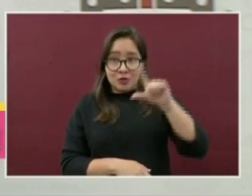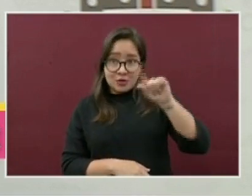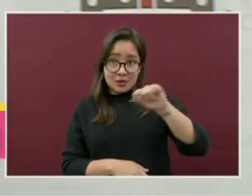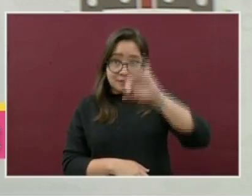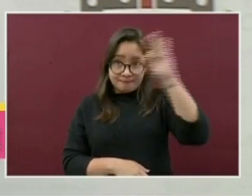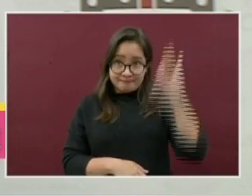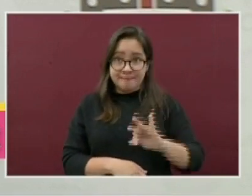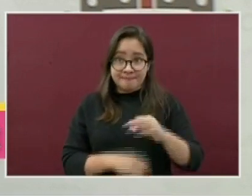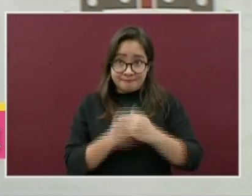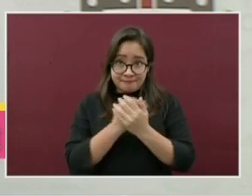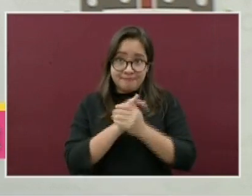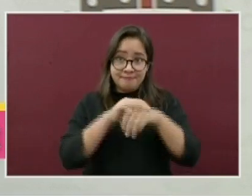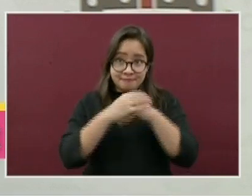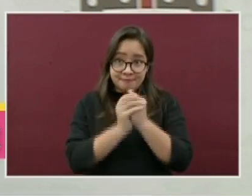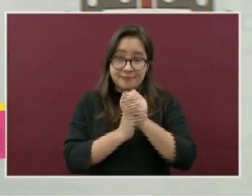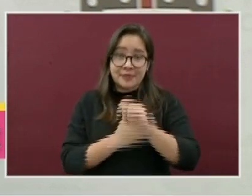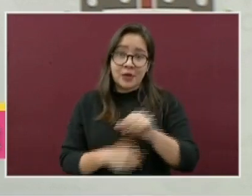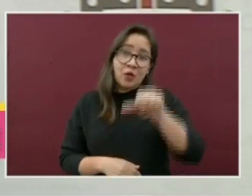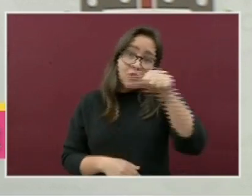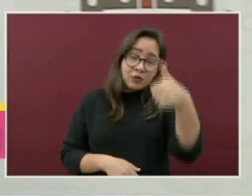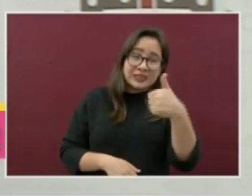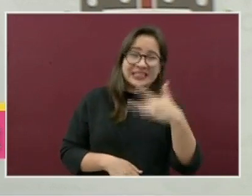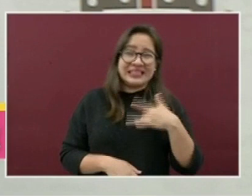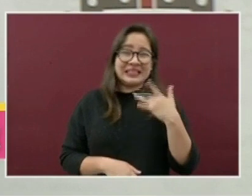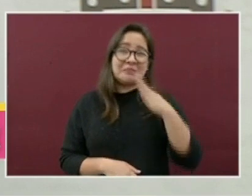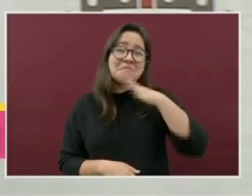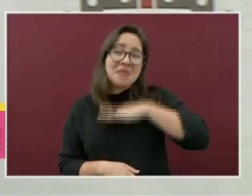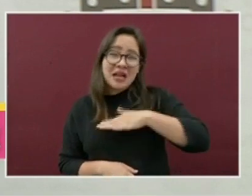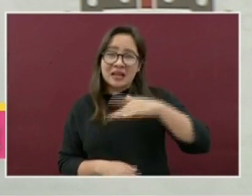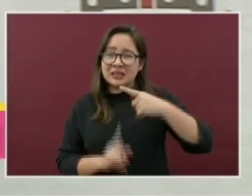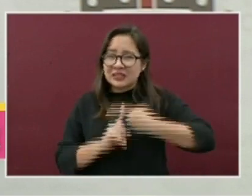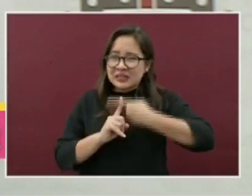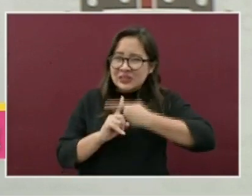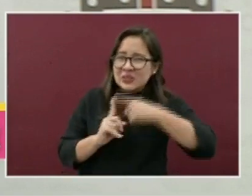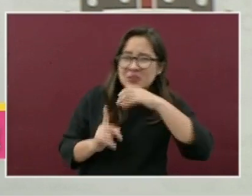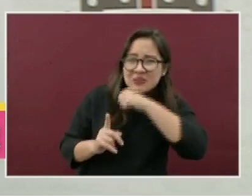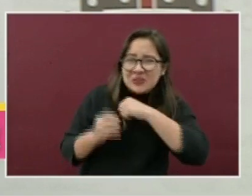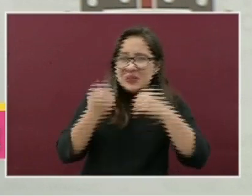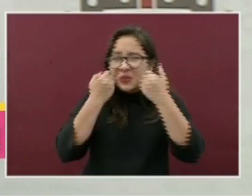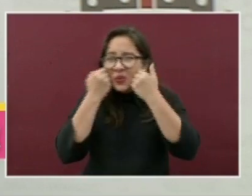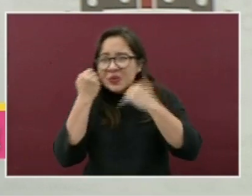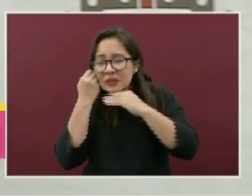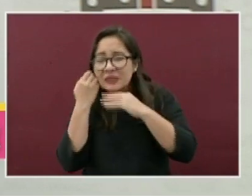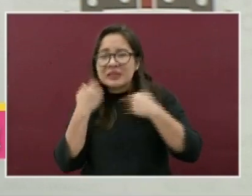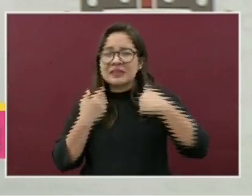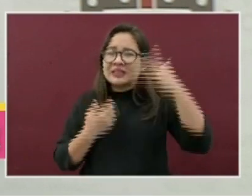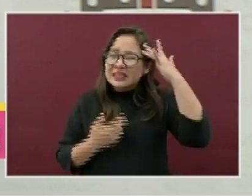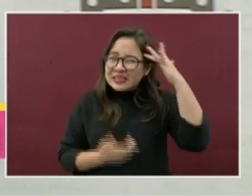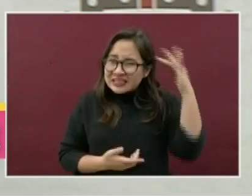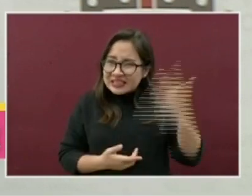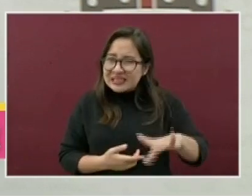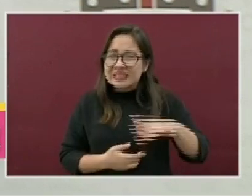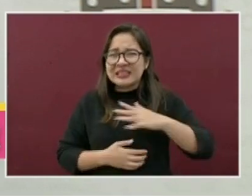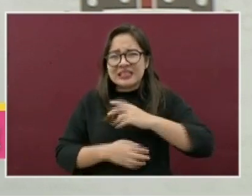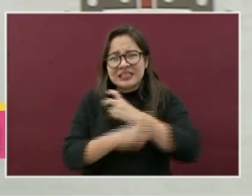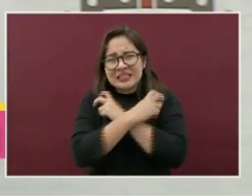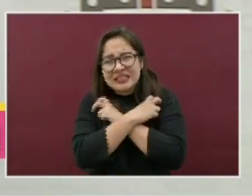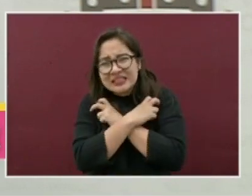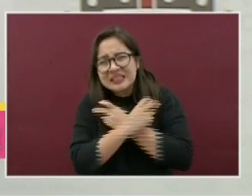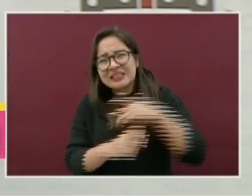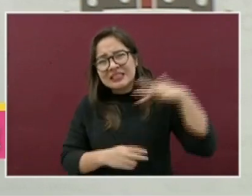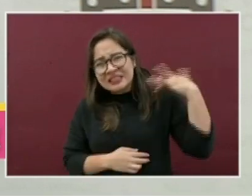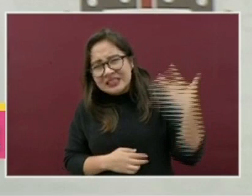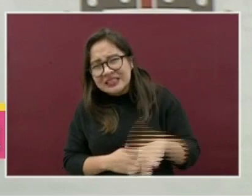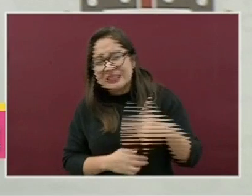Si tienes síntomas como fiebre, dolor de cabeza, de garganta, en músculos y articulaciones,